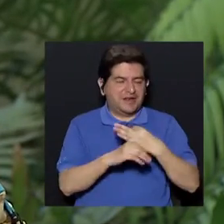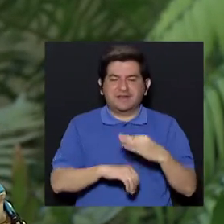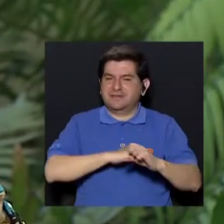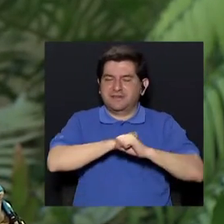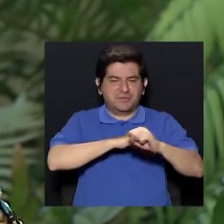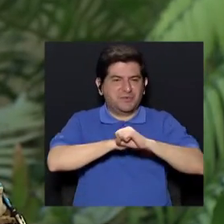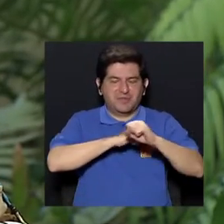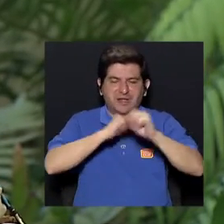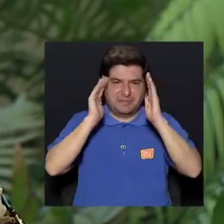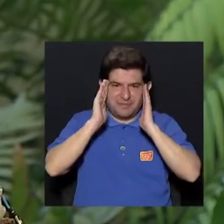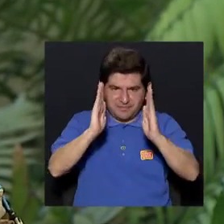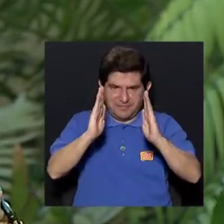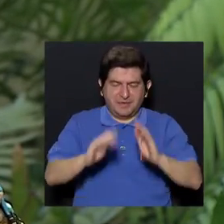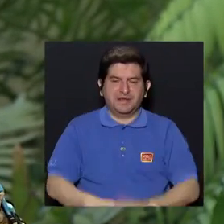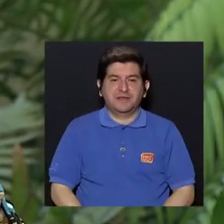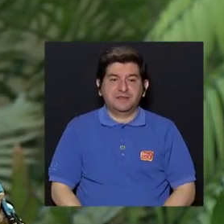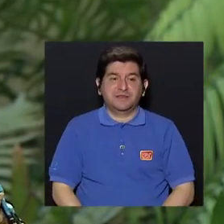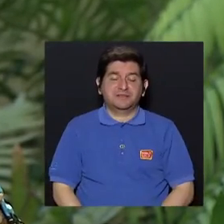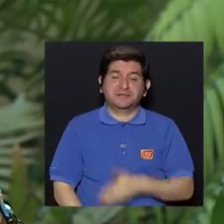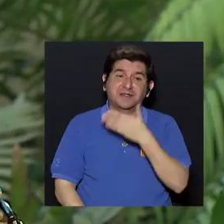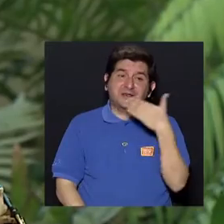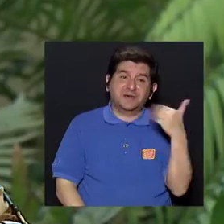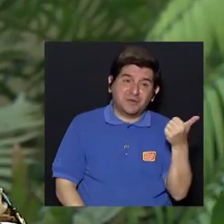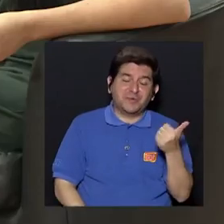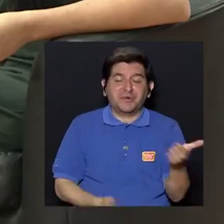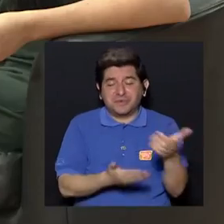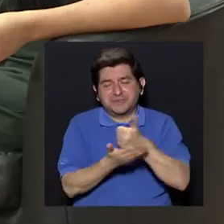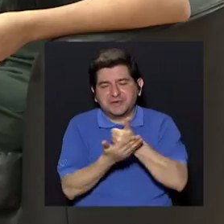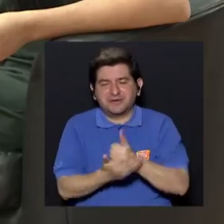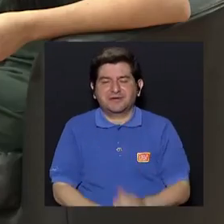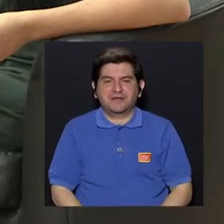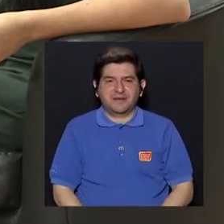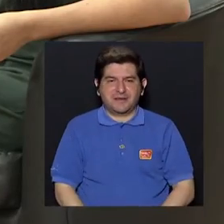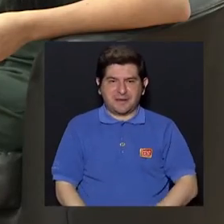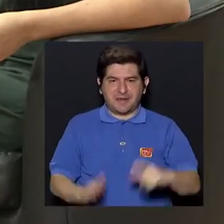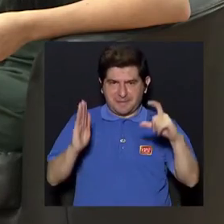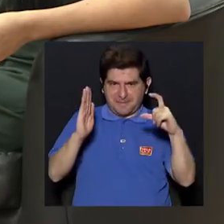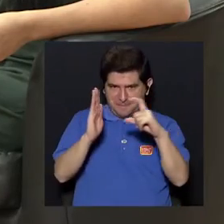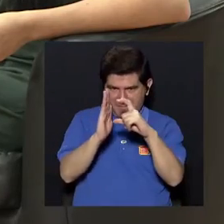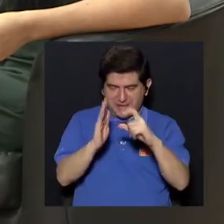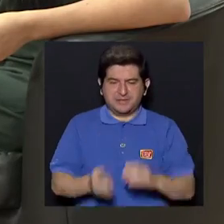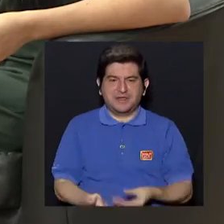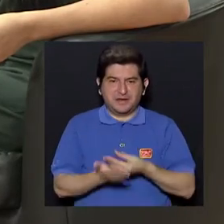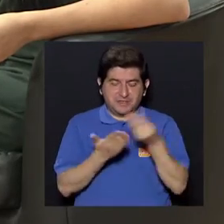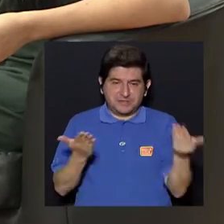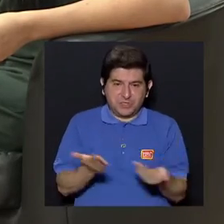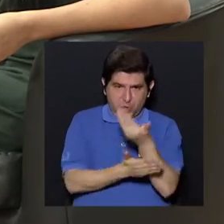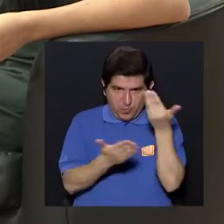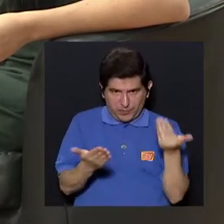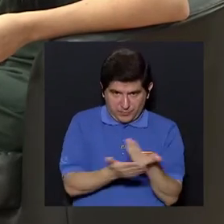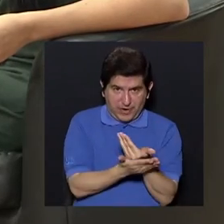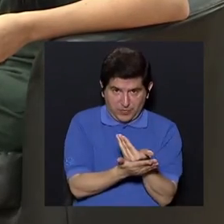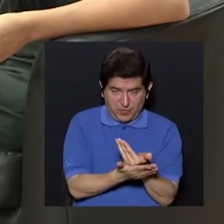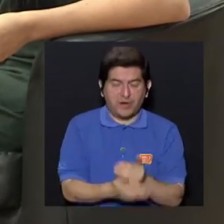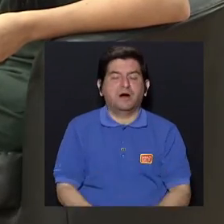de campañas y demás, entonces eso sería el deseable. Las baterías de este tipo de nuevo, si compramos la nueva,